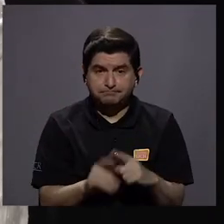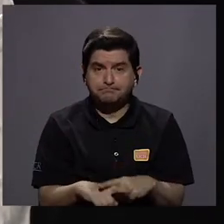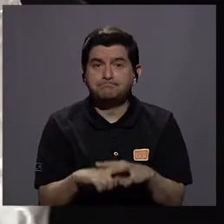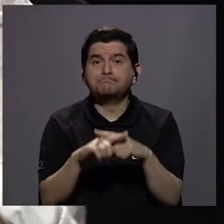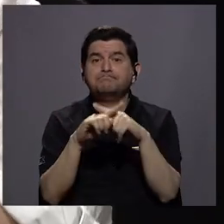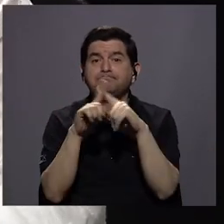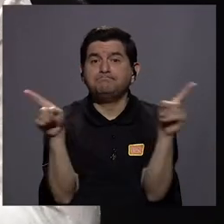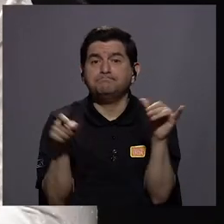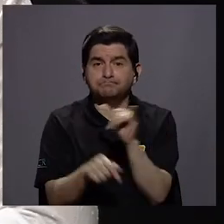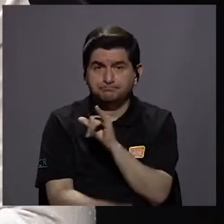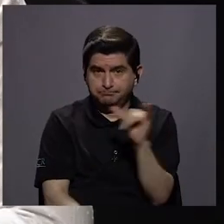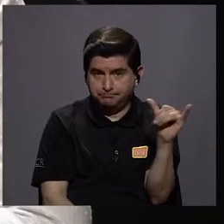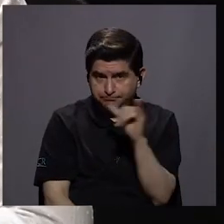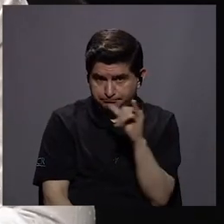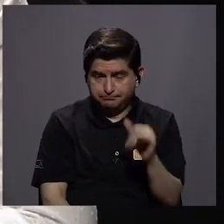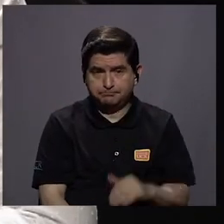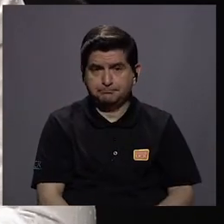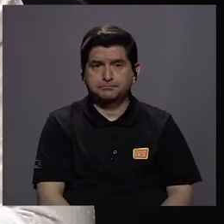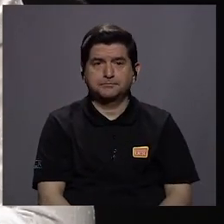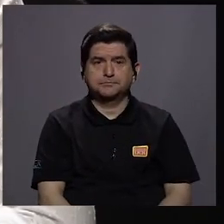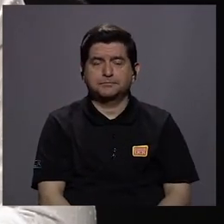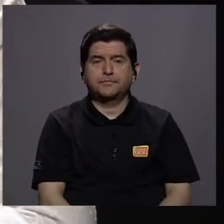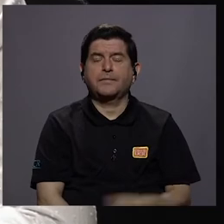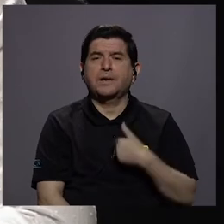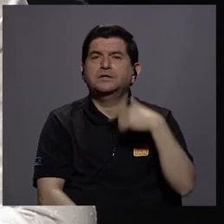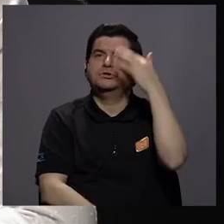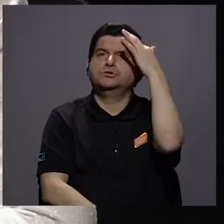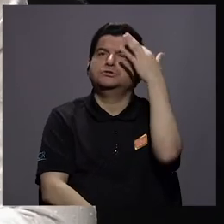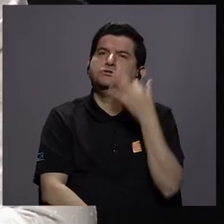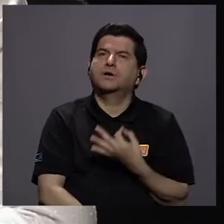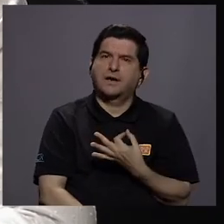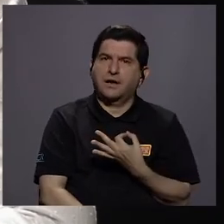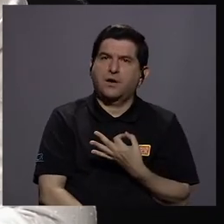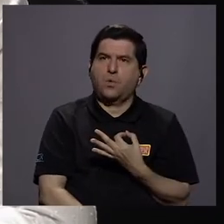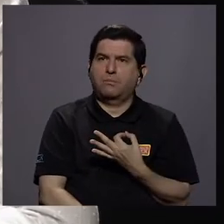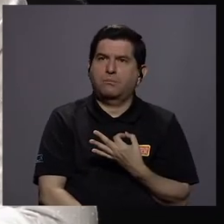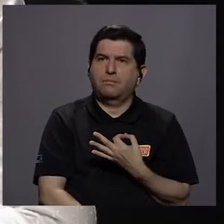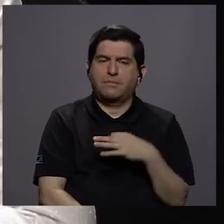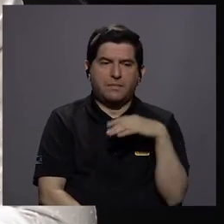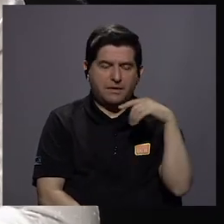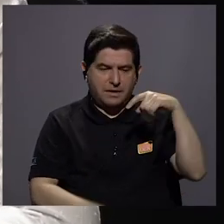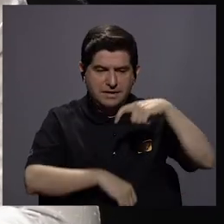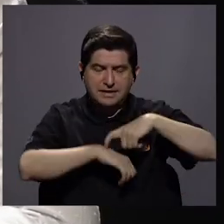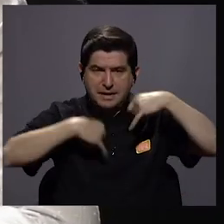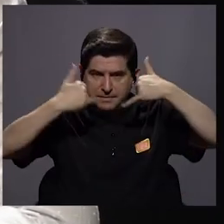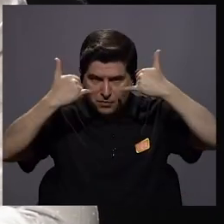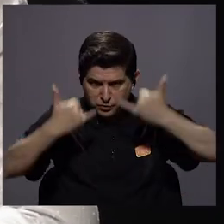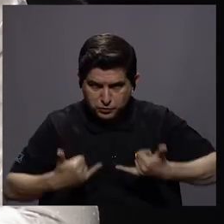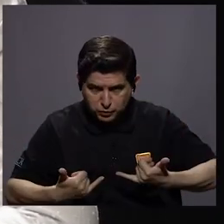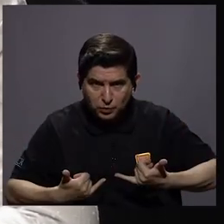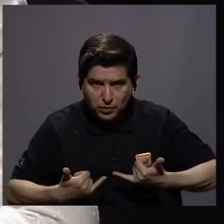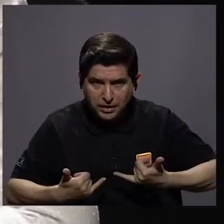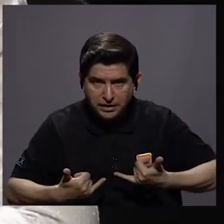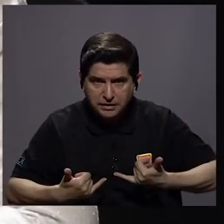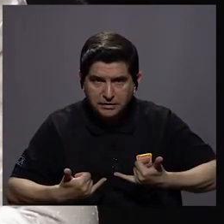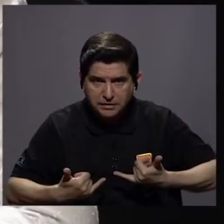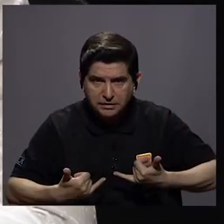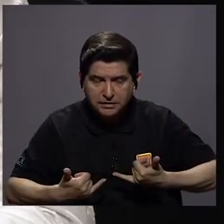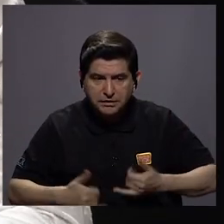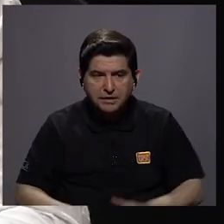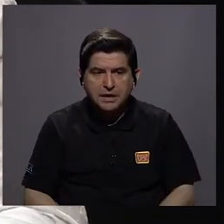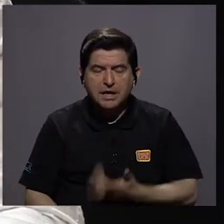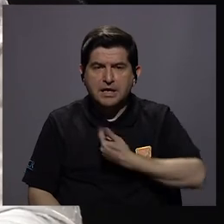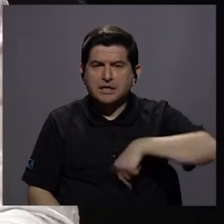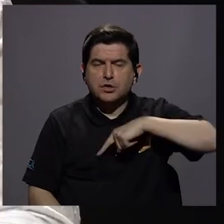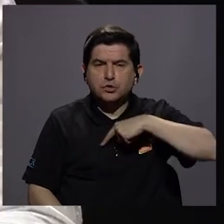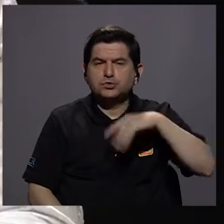Sin embargo, también yo creo que este tiempo puede ser un tiempo que